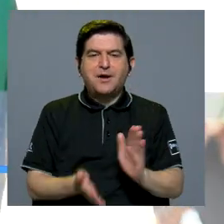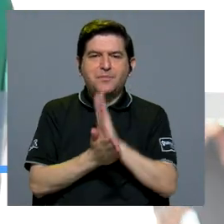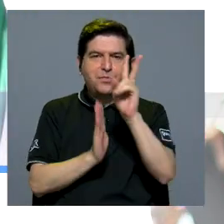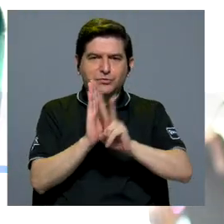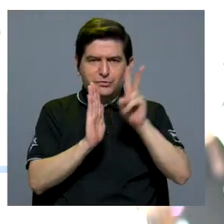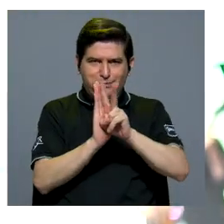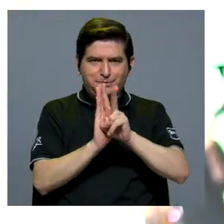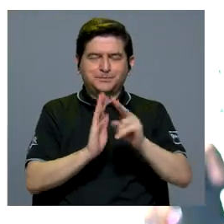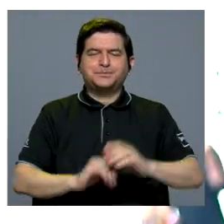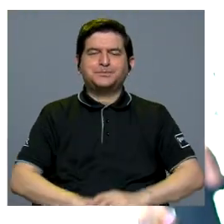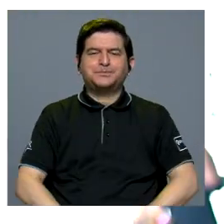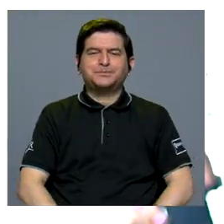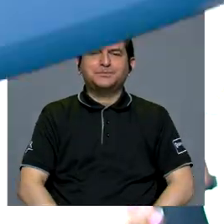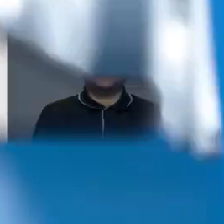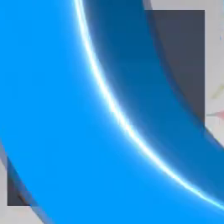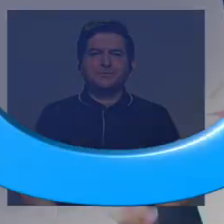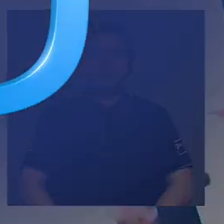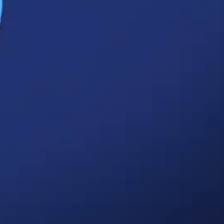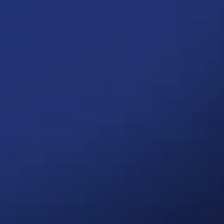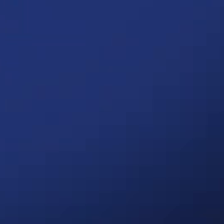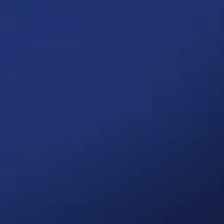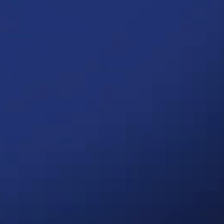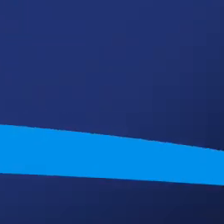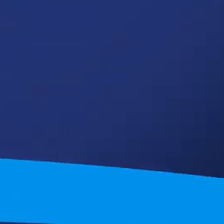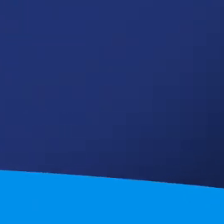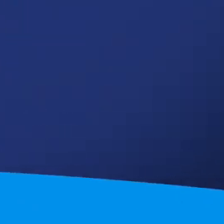pueda observar ambos documentales.